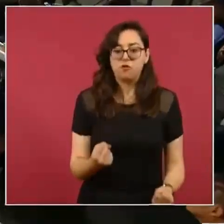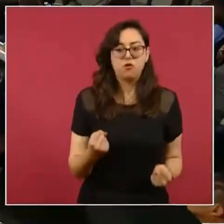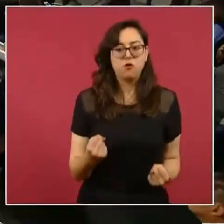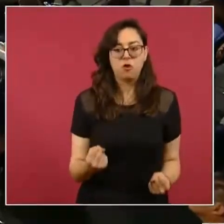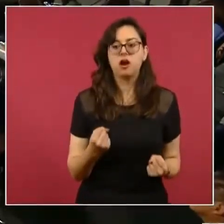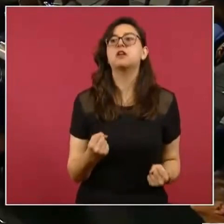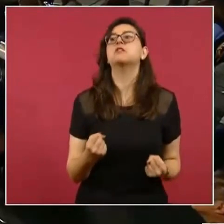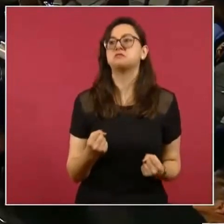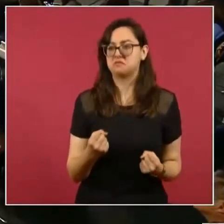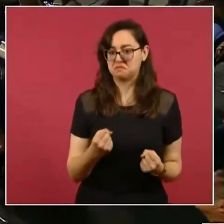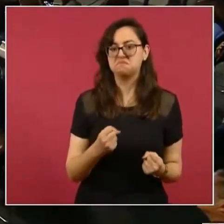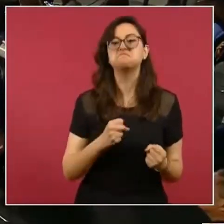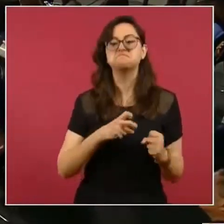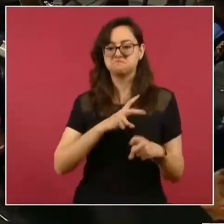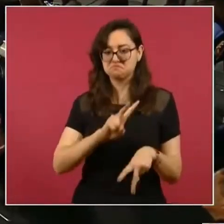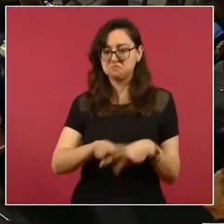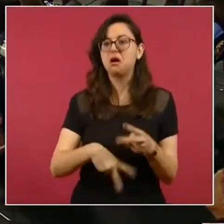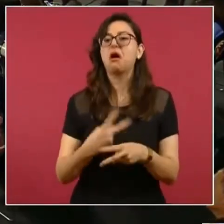dispuesta